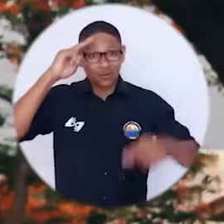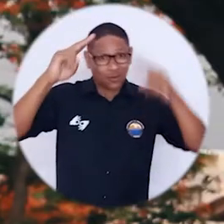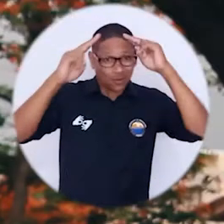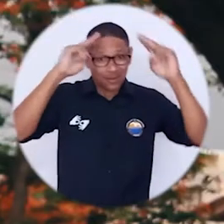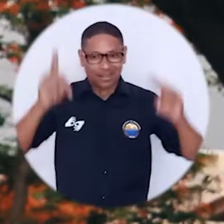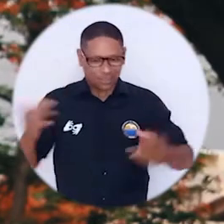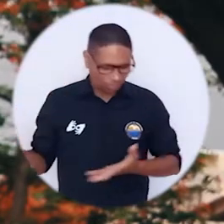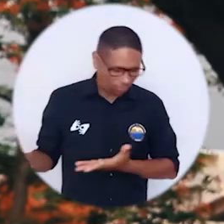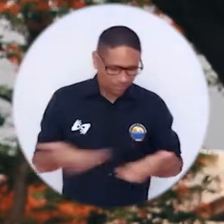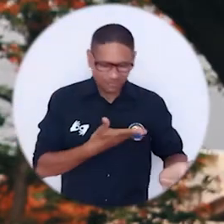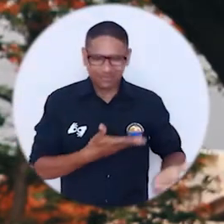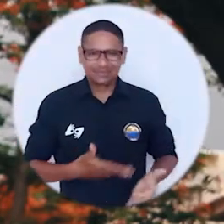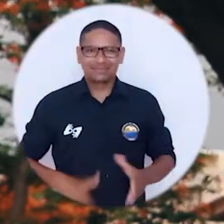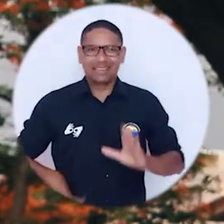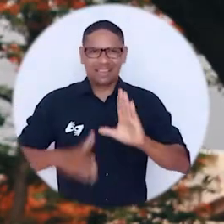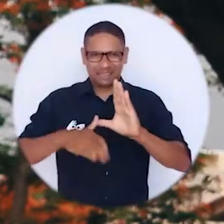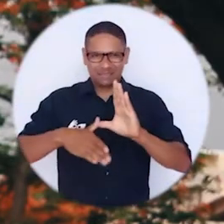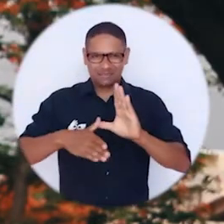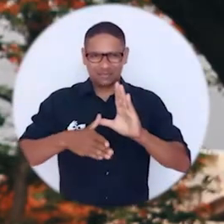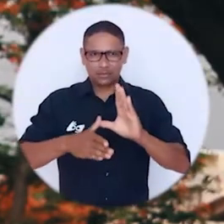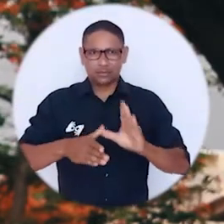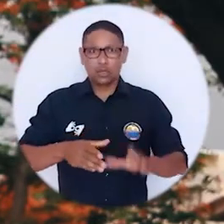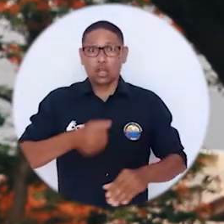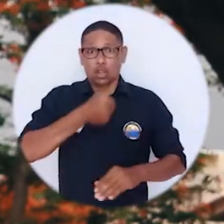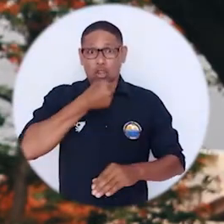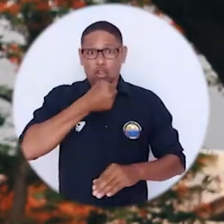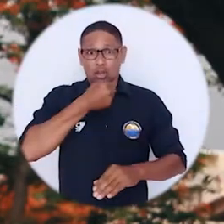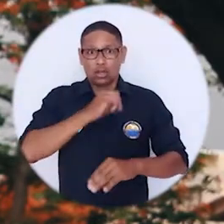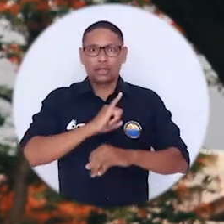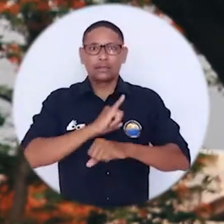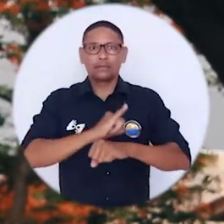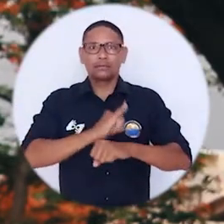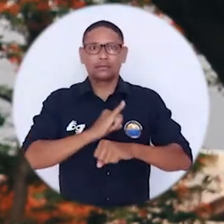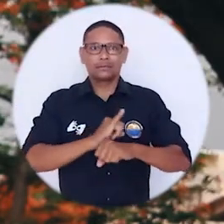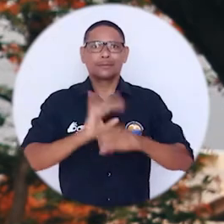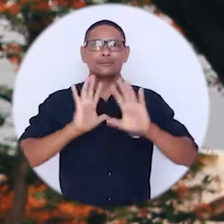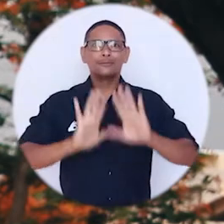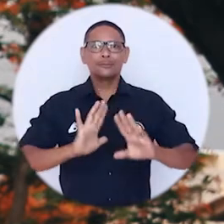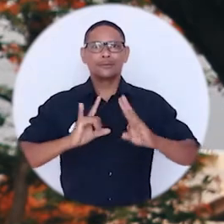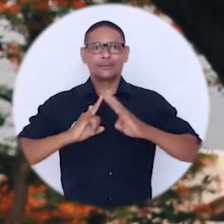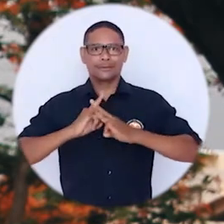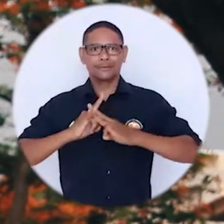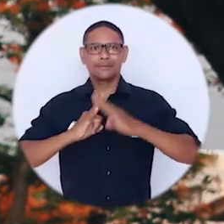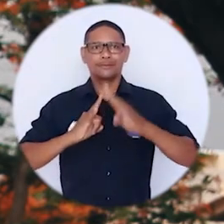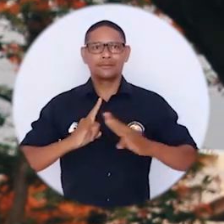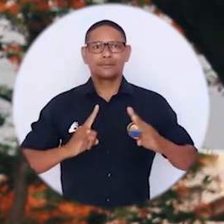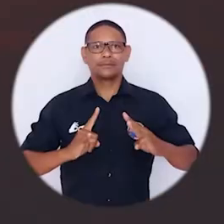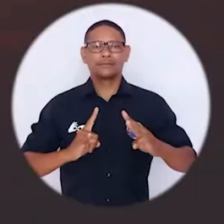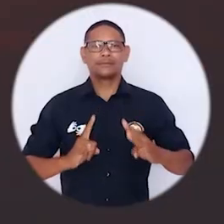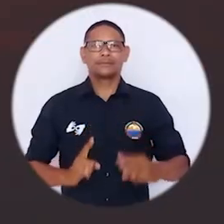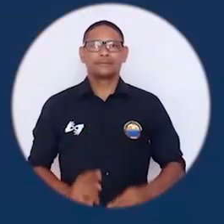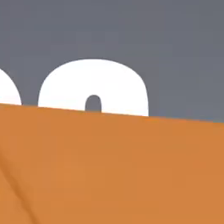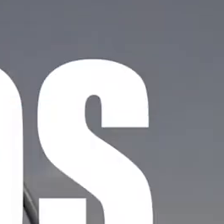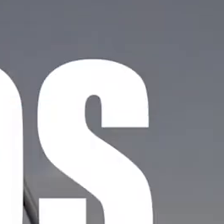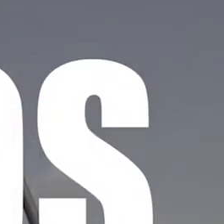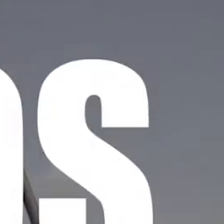¿Qué tal amigos? Sean todos bienvenidos a El Campus TV, programa institucional de la Universidad del Magdalena.